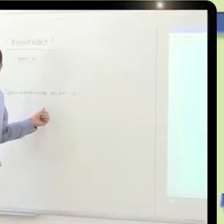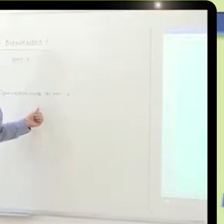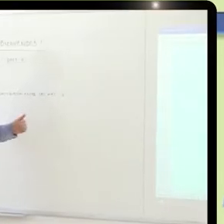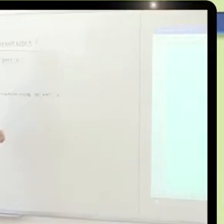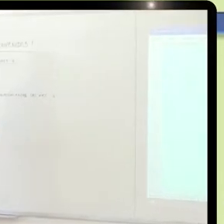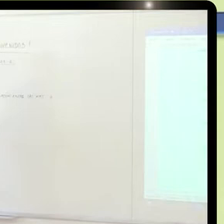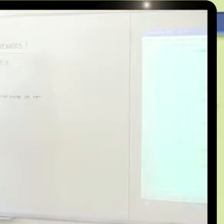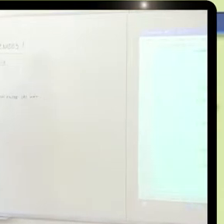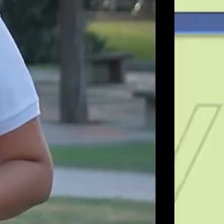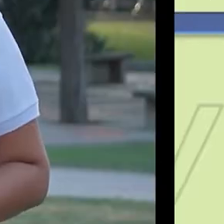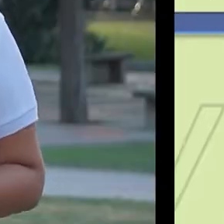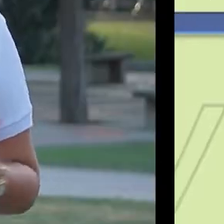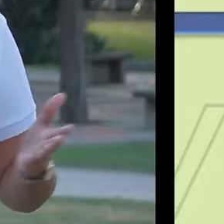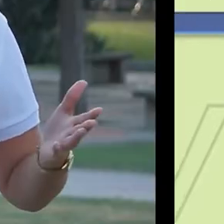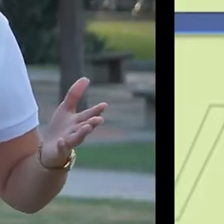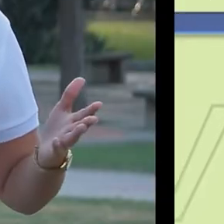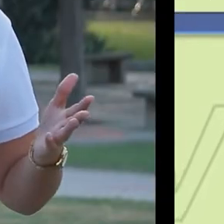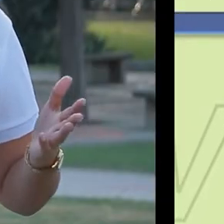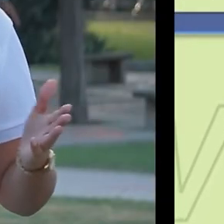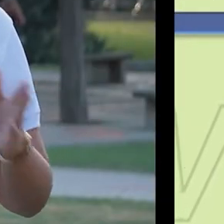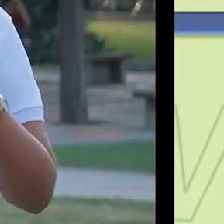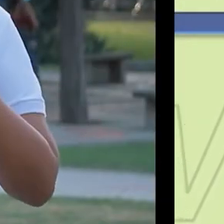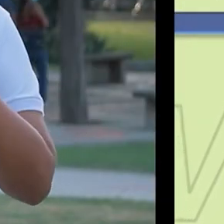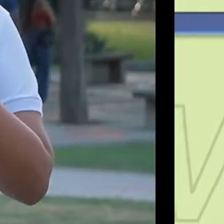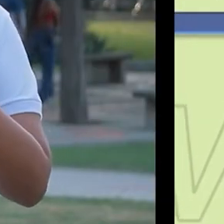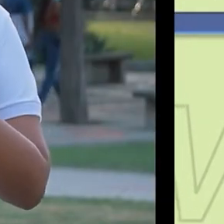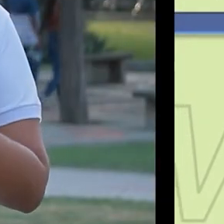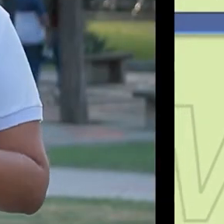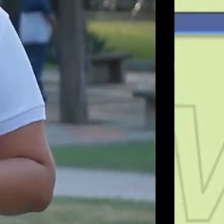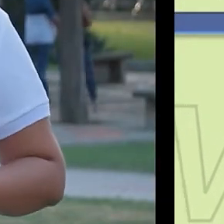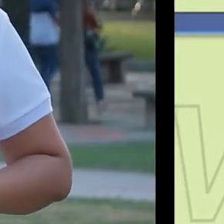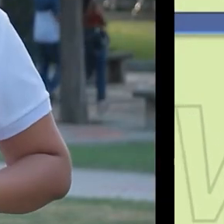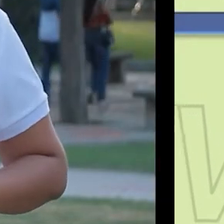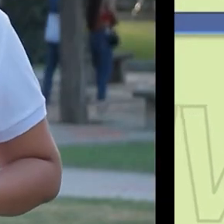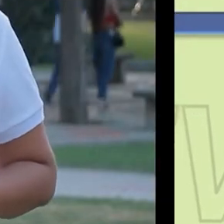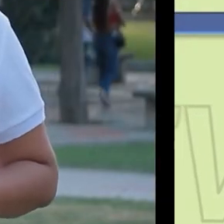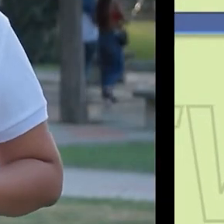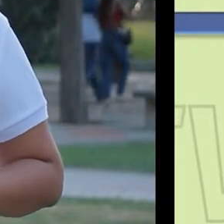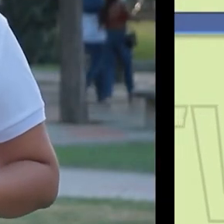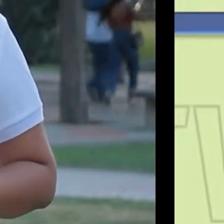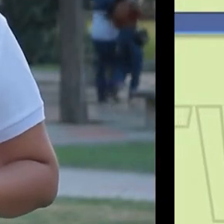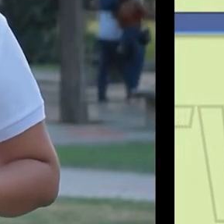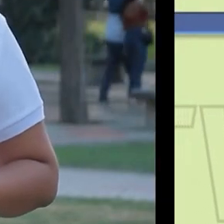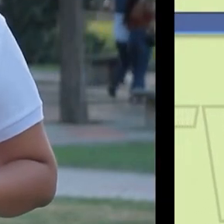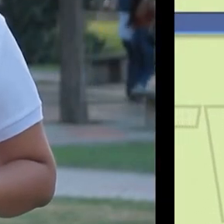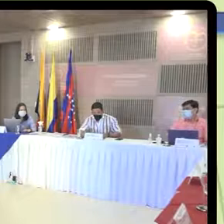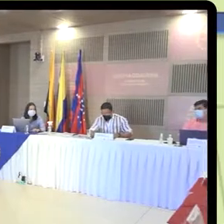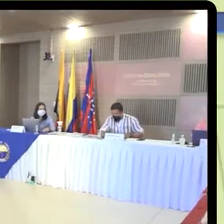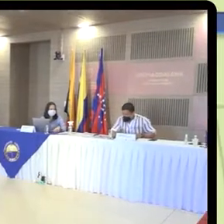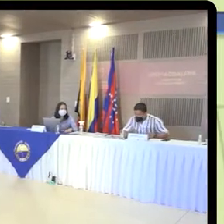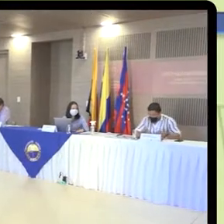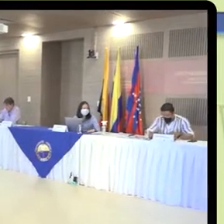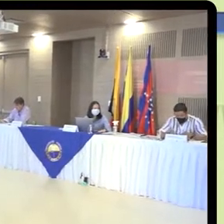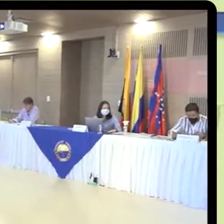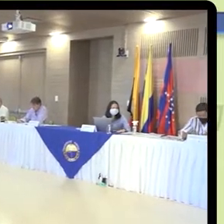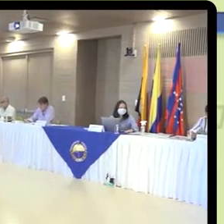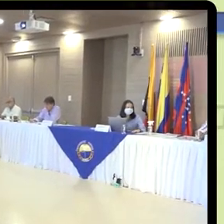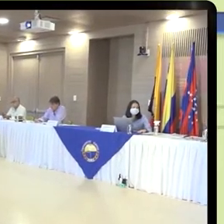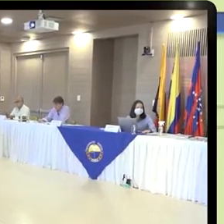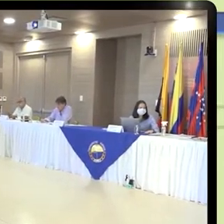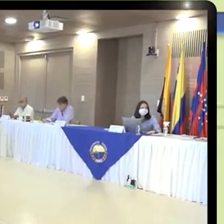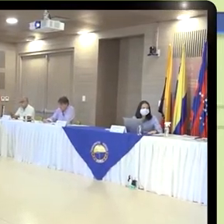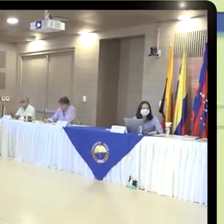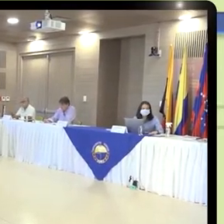doctorados para los docentes. En la reunión de cierre, los consejeros destacaron los logros y avances obtenidos en el año que